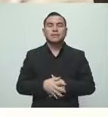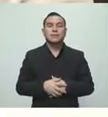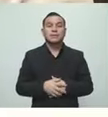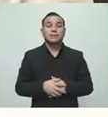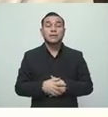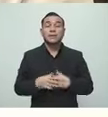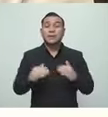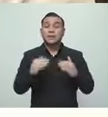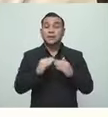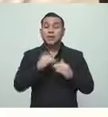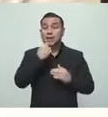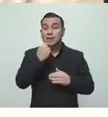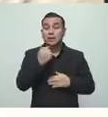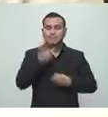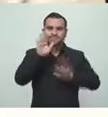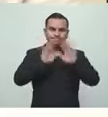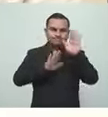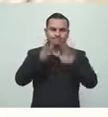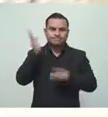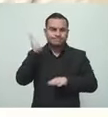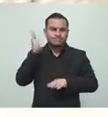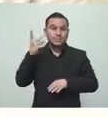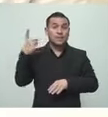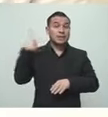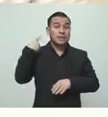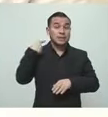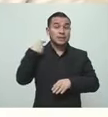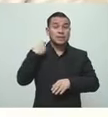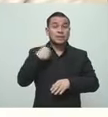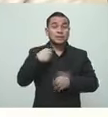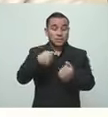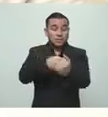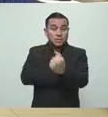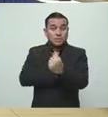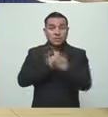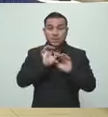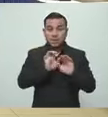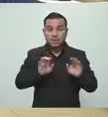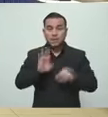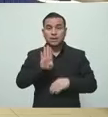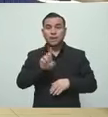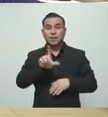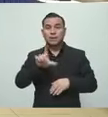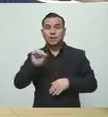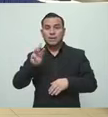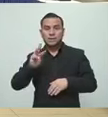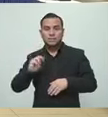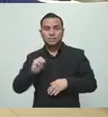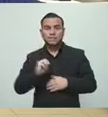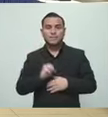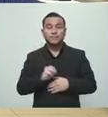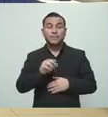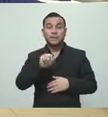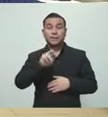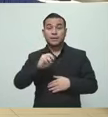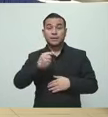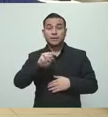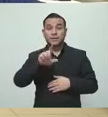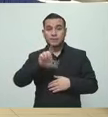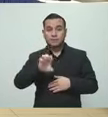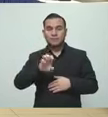También le cedo la palabra al director del Hospital de Niños, Benjamín Blum, Ángel Alvarado.